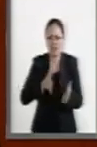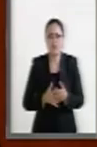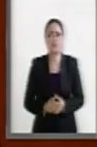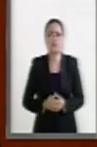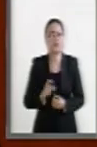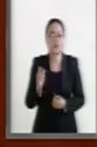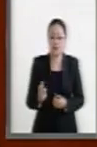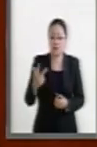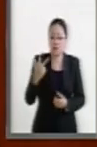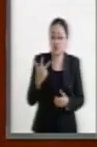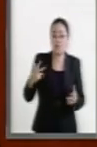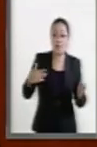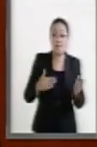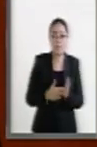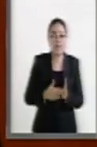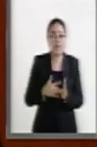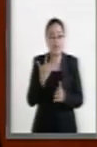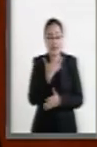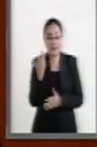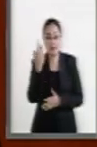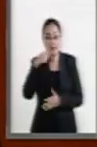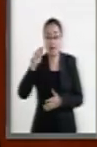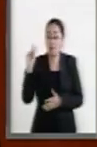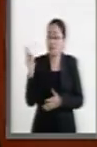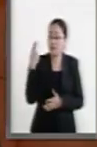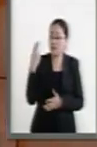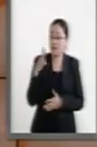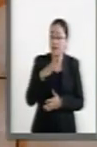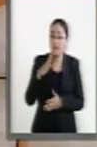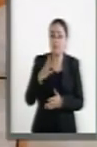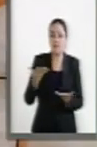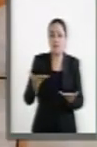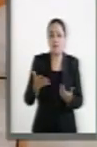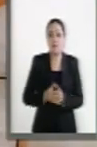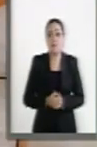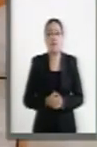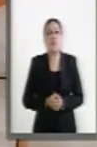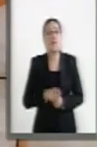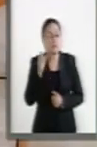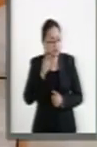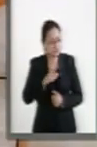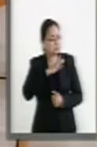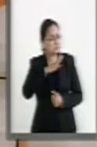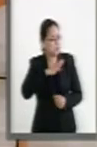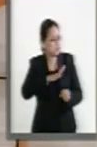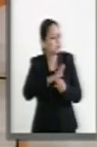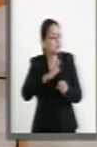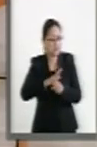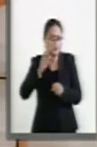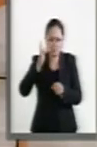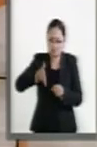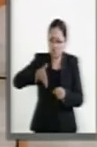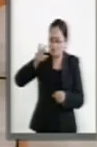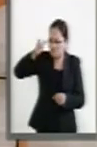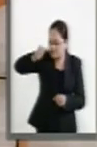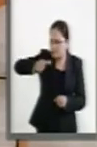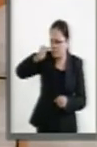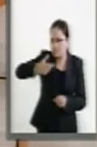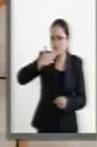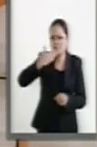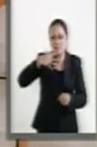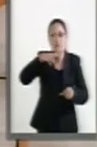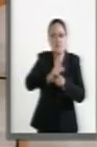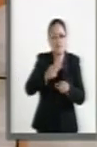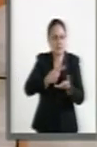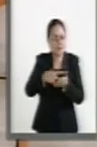de 28 mil quinientos en educación superior, sin contar los de promoción y los de idoneidad para alcanzar una plaza